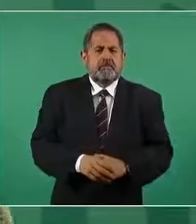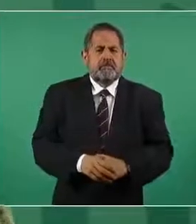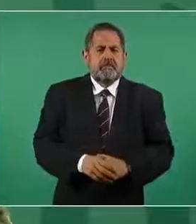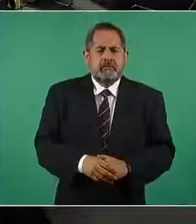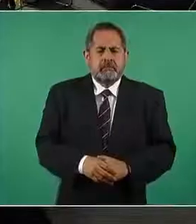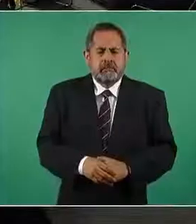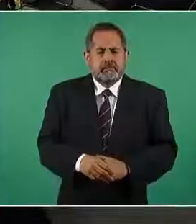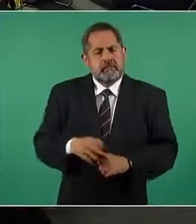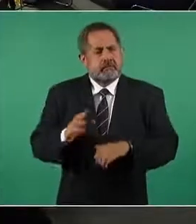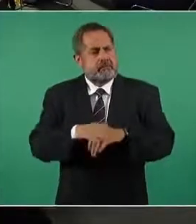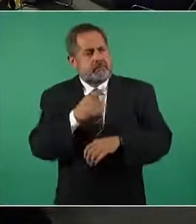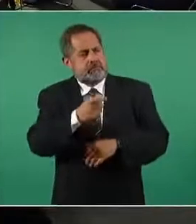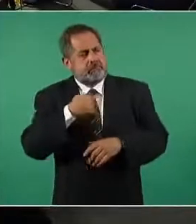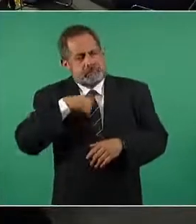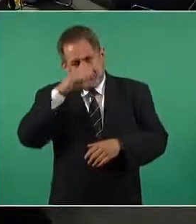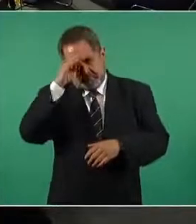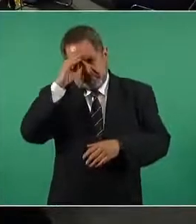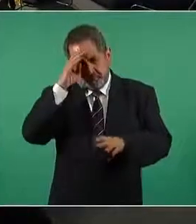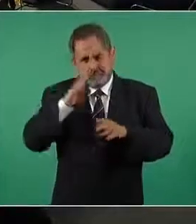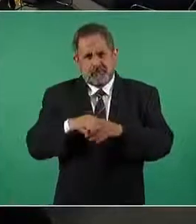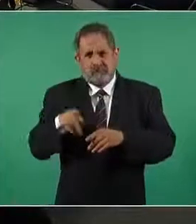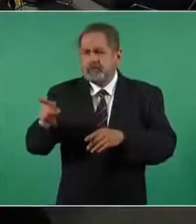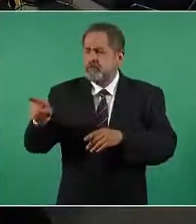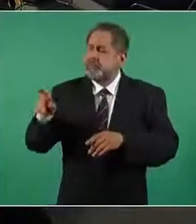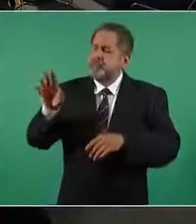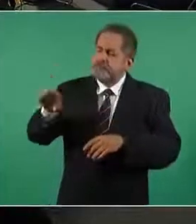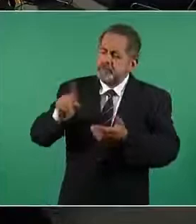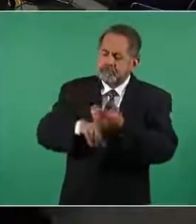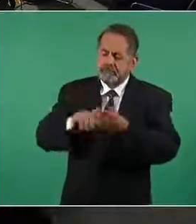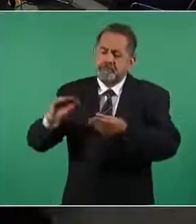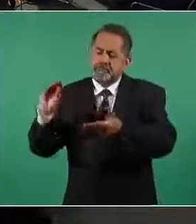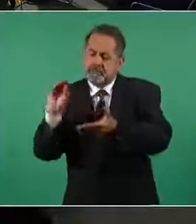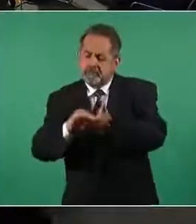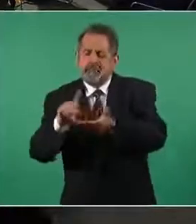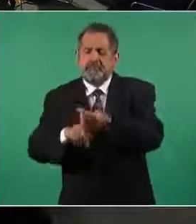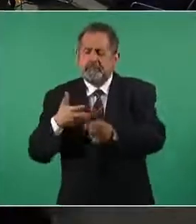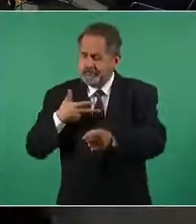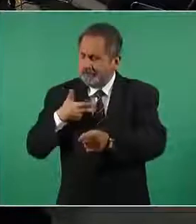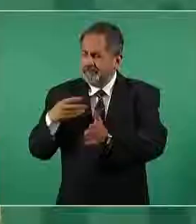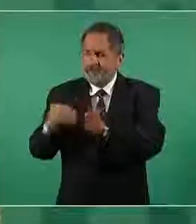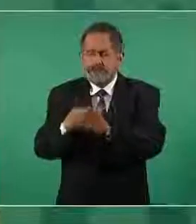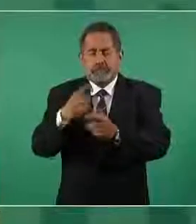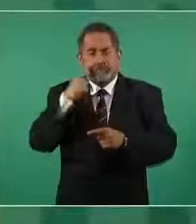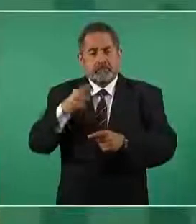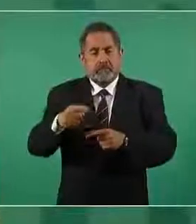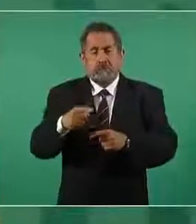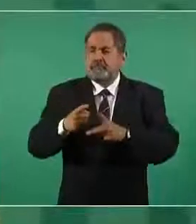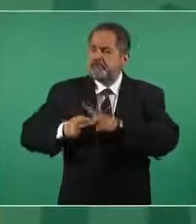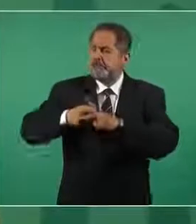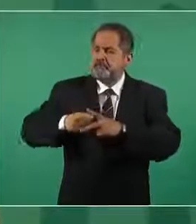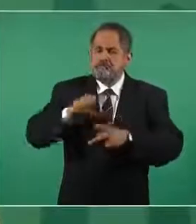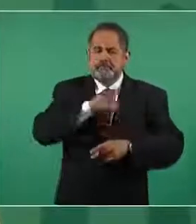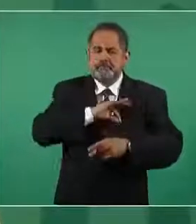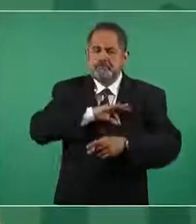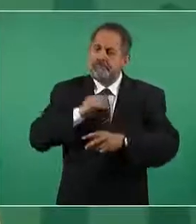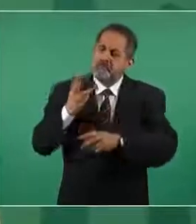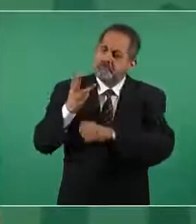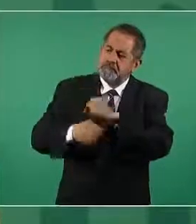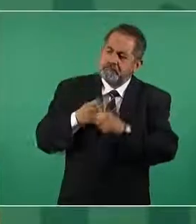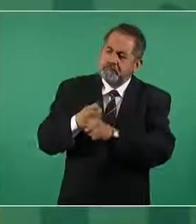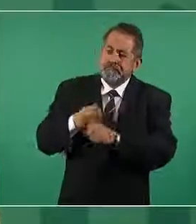sí porque estaba en la cartera de inversión lo está sí de hecho la cartera de inversión está a tres años